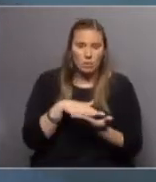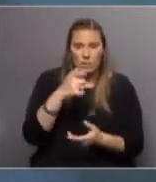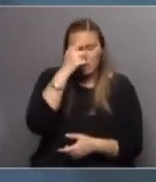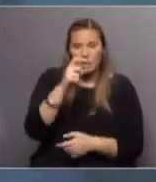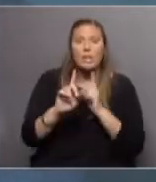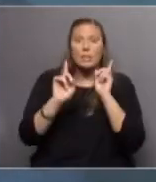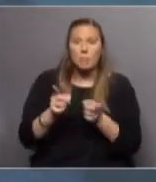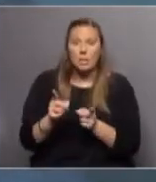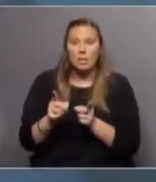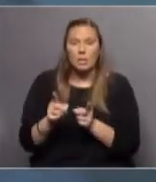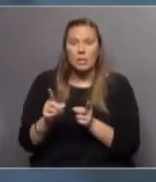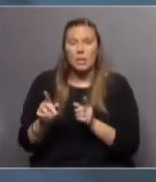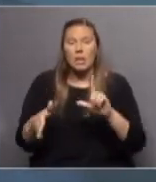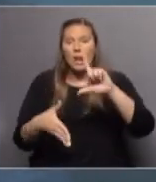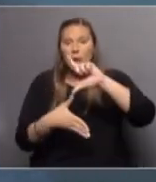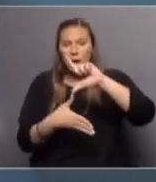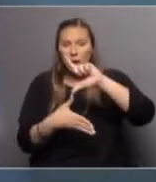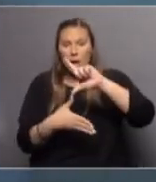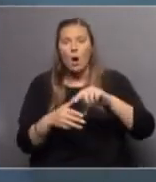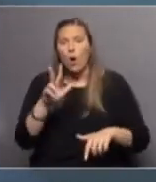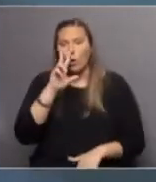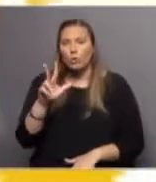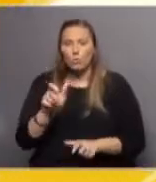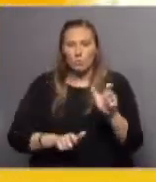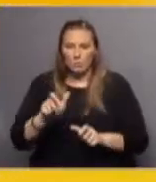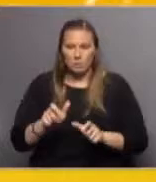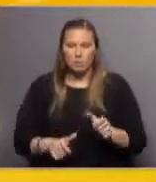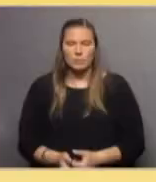y en toda Latinoamérica ya somos más de 8.000 personas.